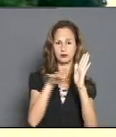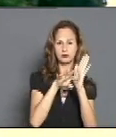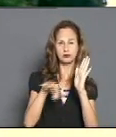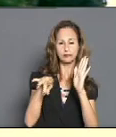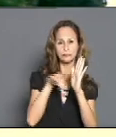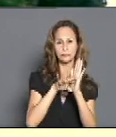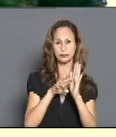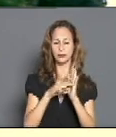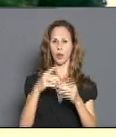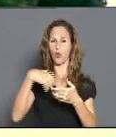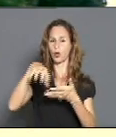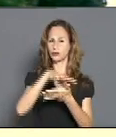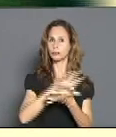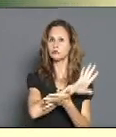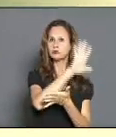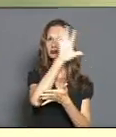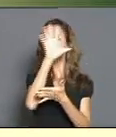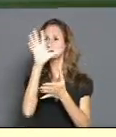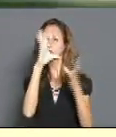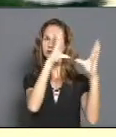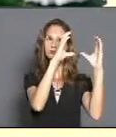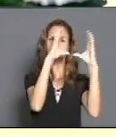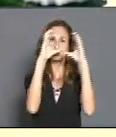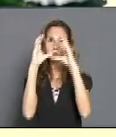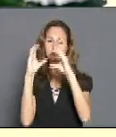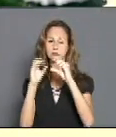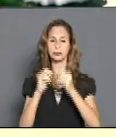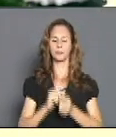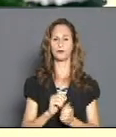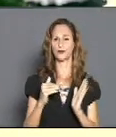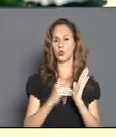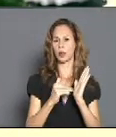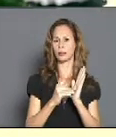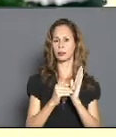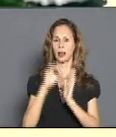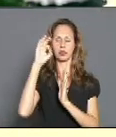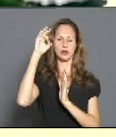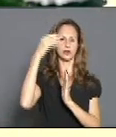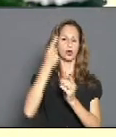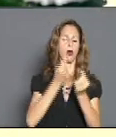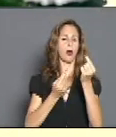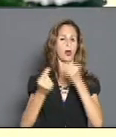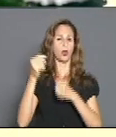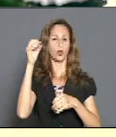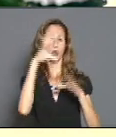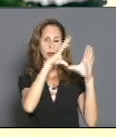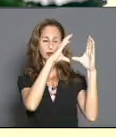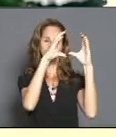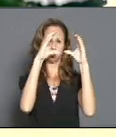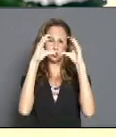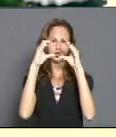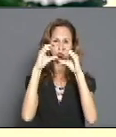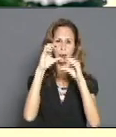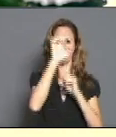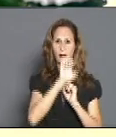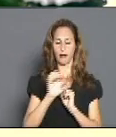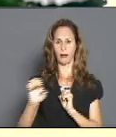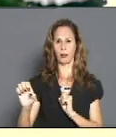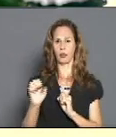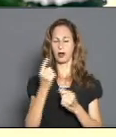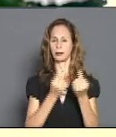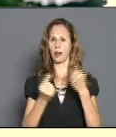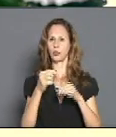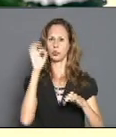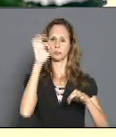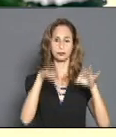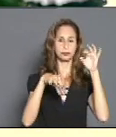En el resto del cielo, parcialmente nublado. En la tarde habrá sol y algunas nubes y se nublará hacia el extremo oeste de la provincia, con aislados